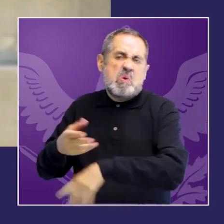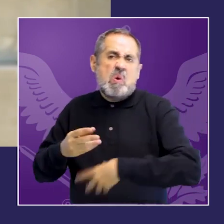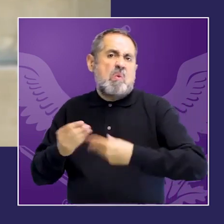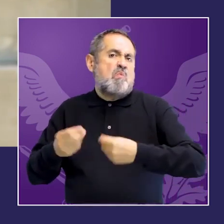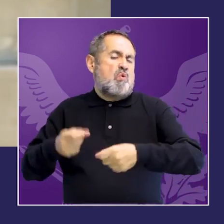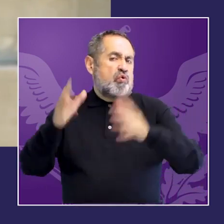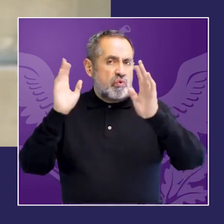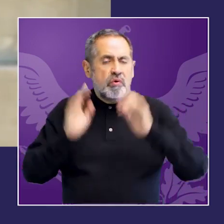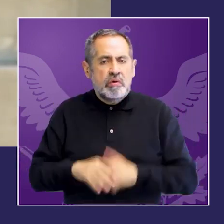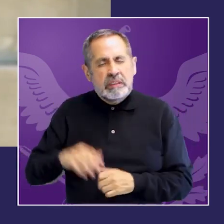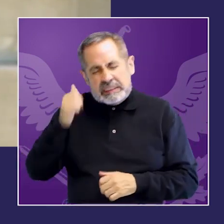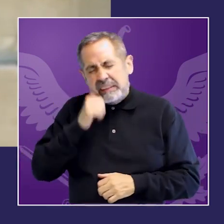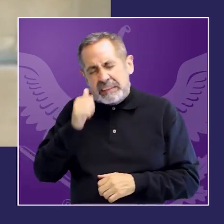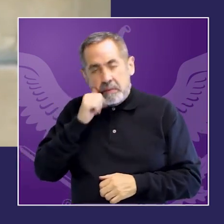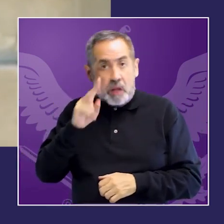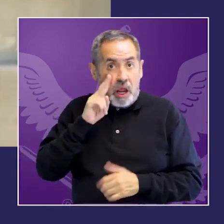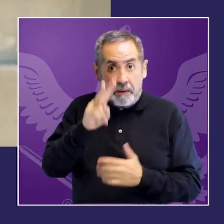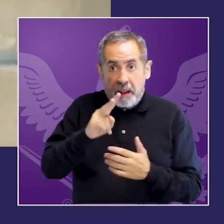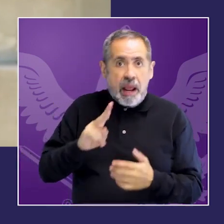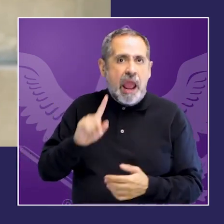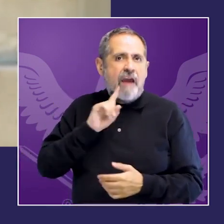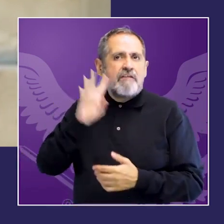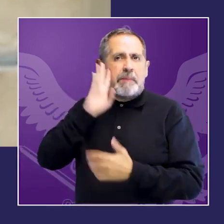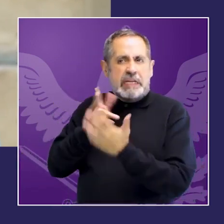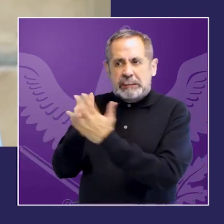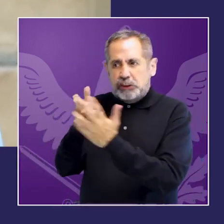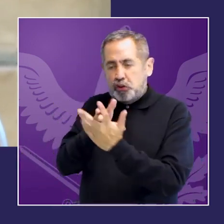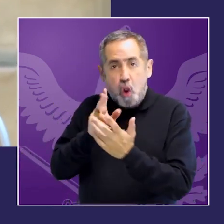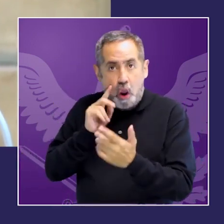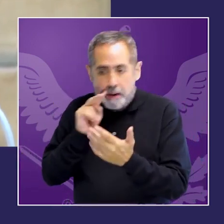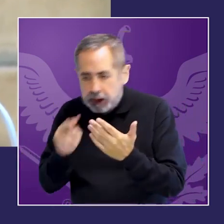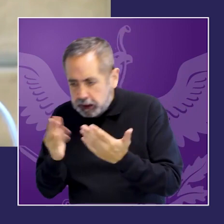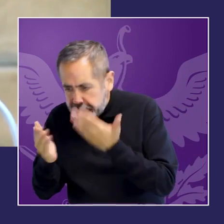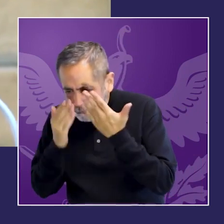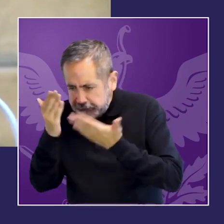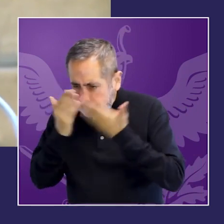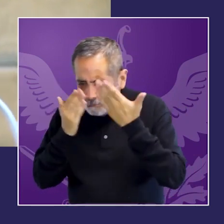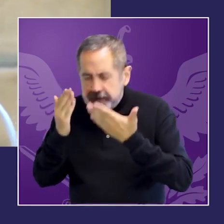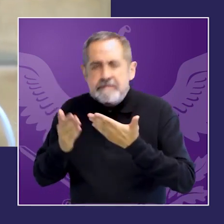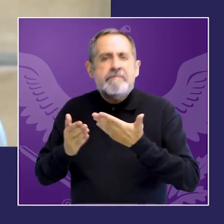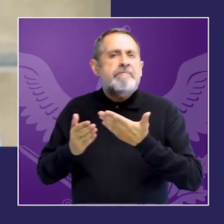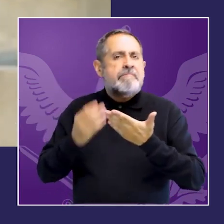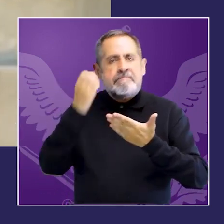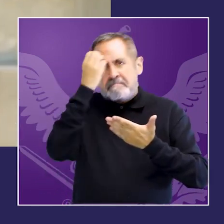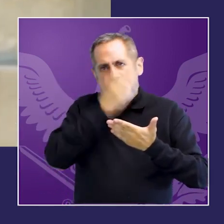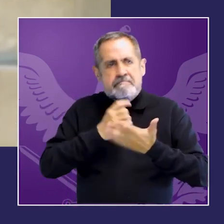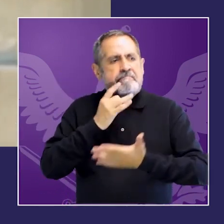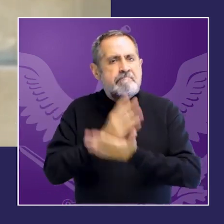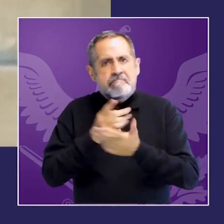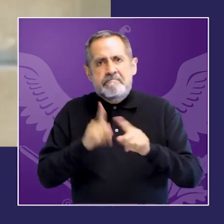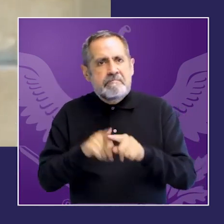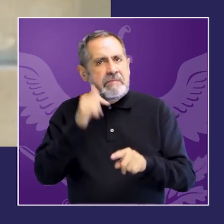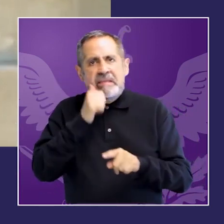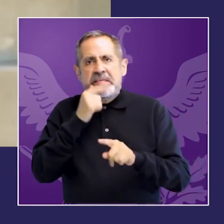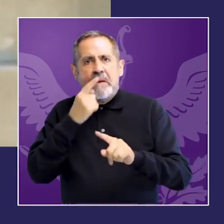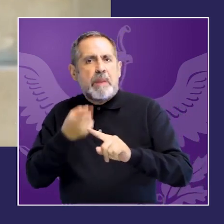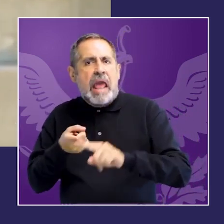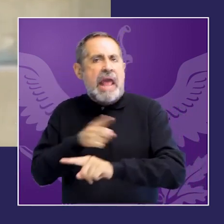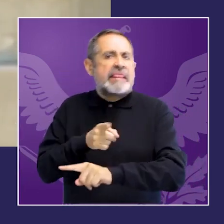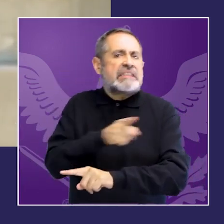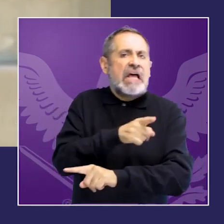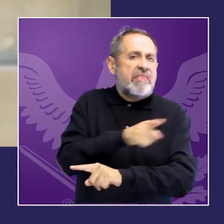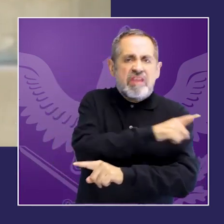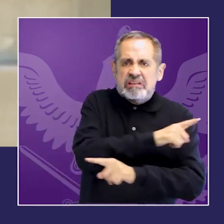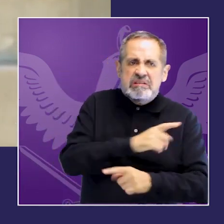parte de los registros de femicidios nos permiten o debieran permitirnos analizar esas interacciones previas del